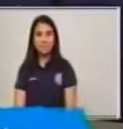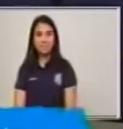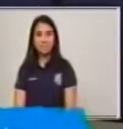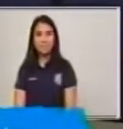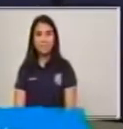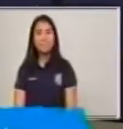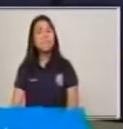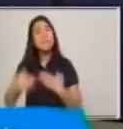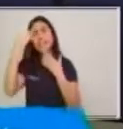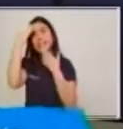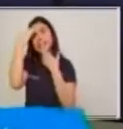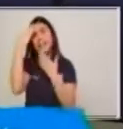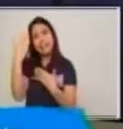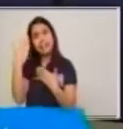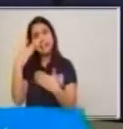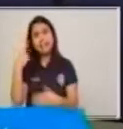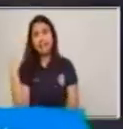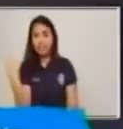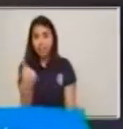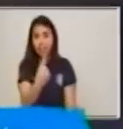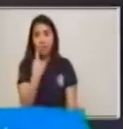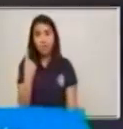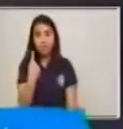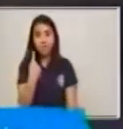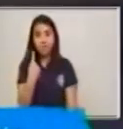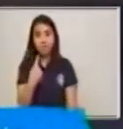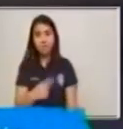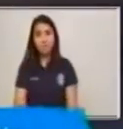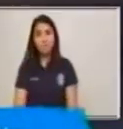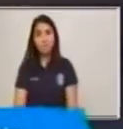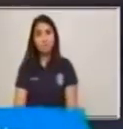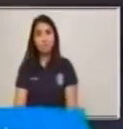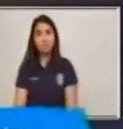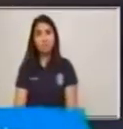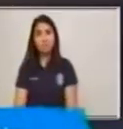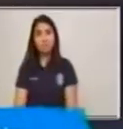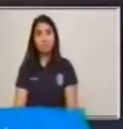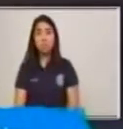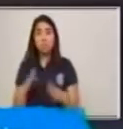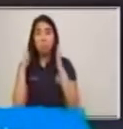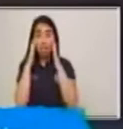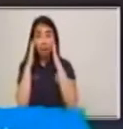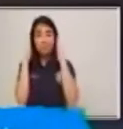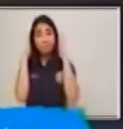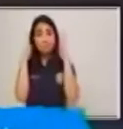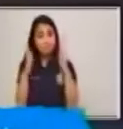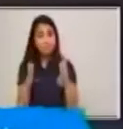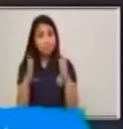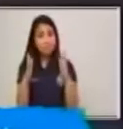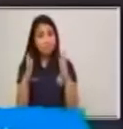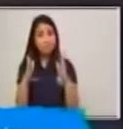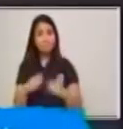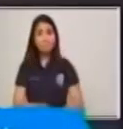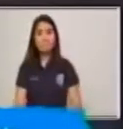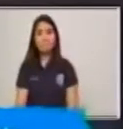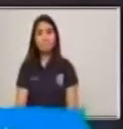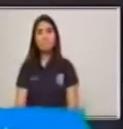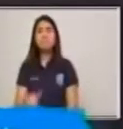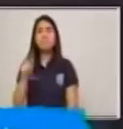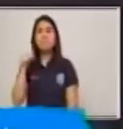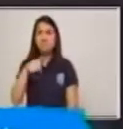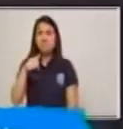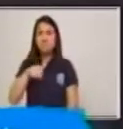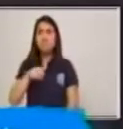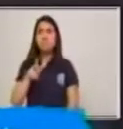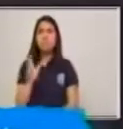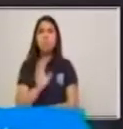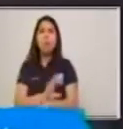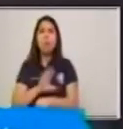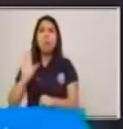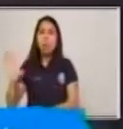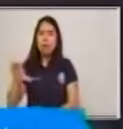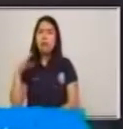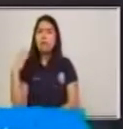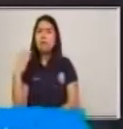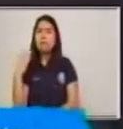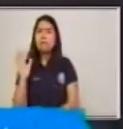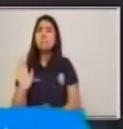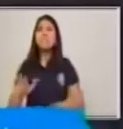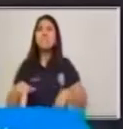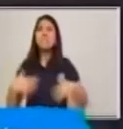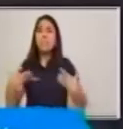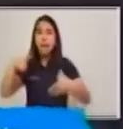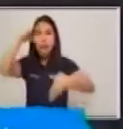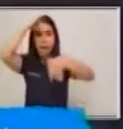Gracias, chicos, chicas, por estar en este programa. Aprendo en casa. Y no olvides